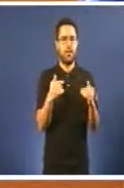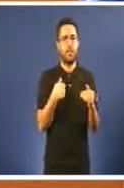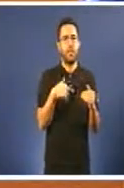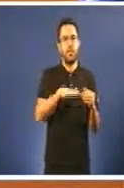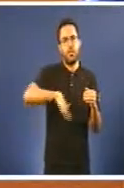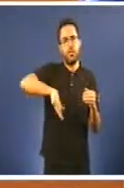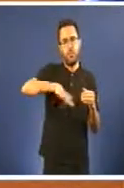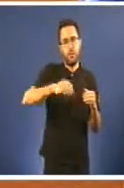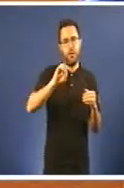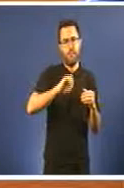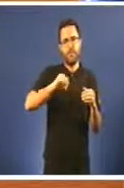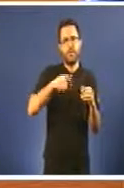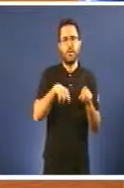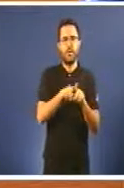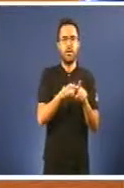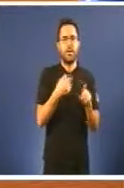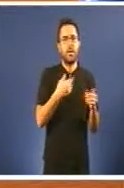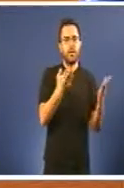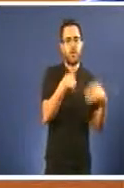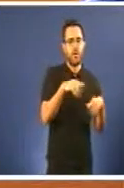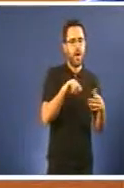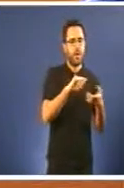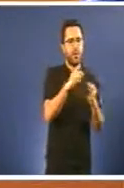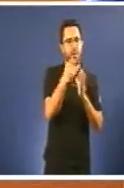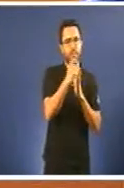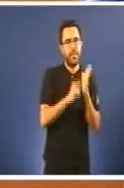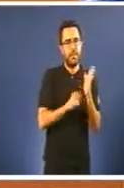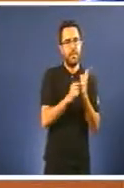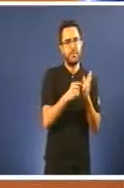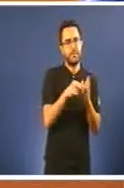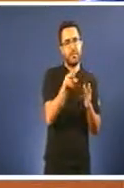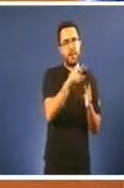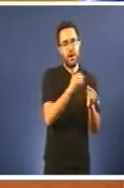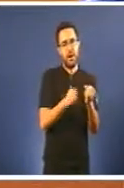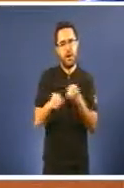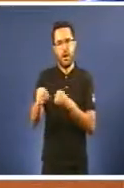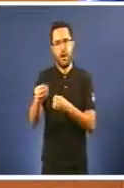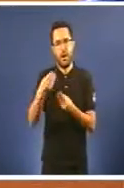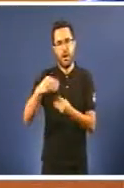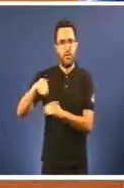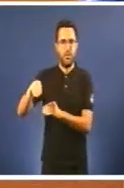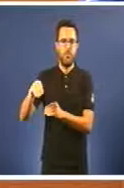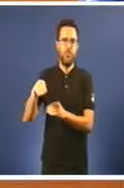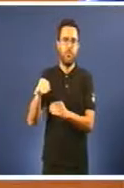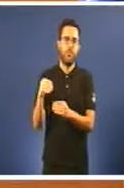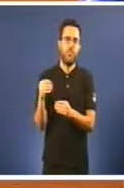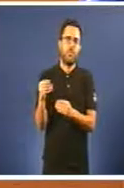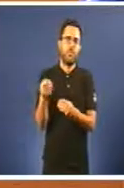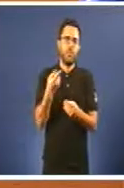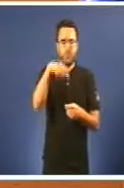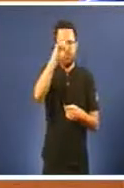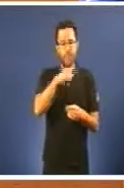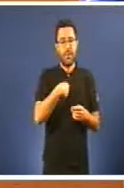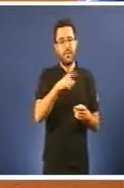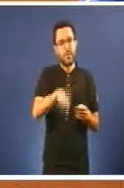ninguna medida de realoxo. Non se preveía ninguna medida. Non sei se vostede o sabía. E non sei se sabía tamén que polos anos